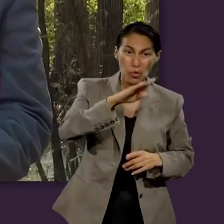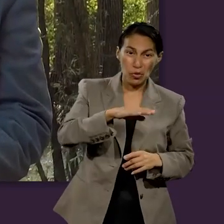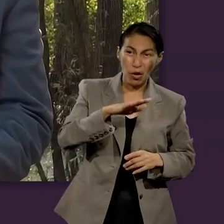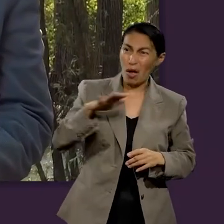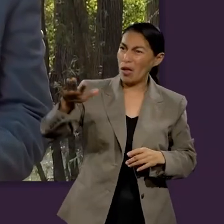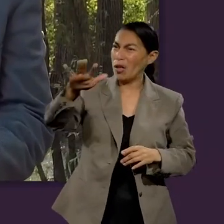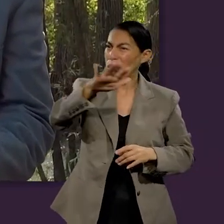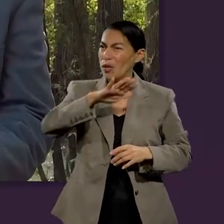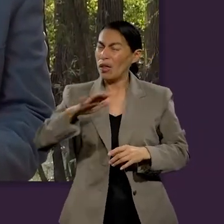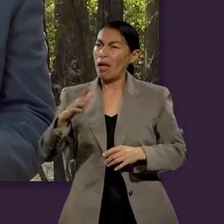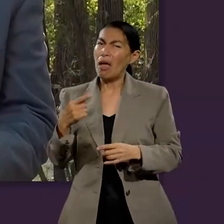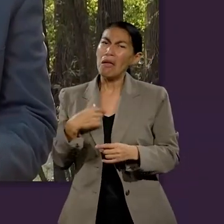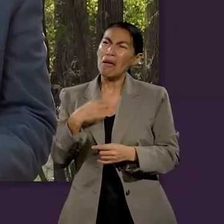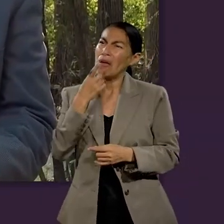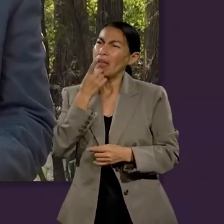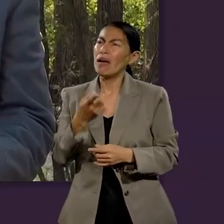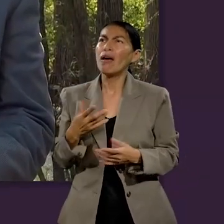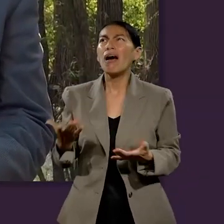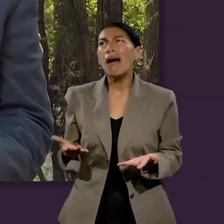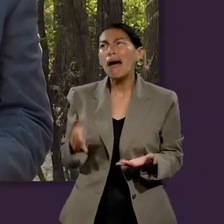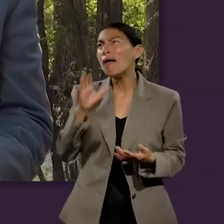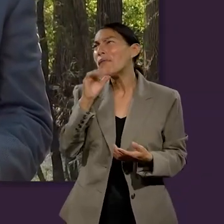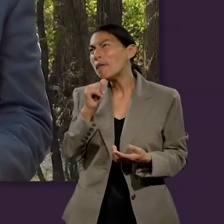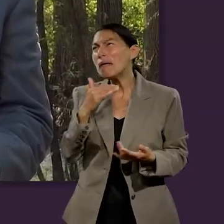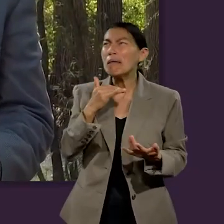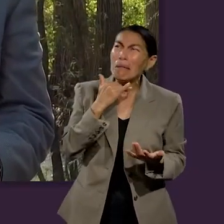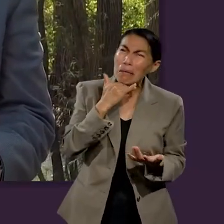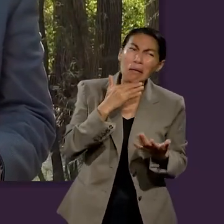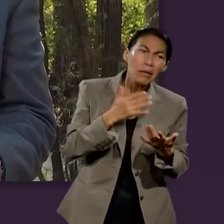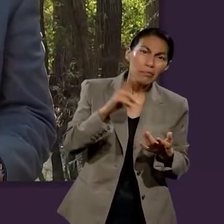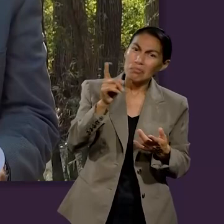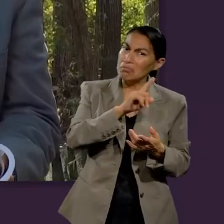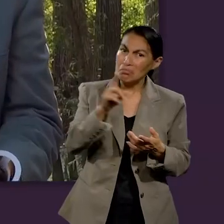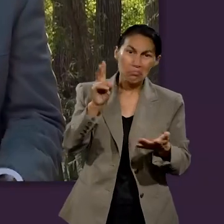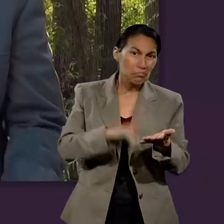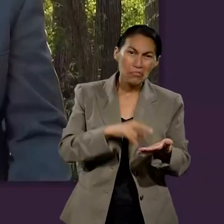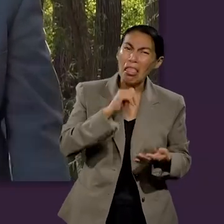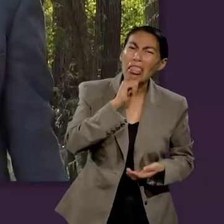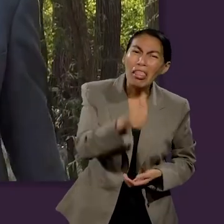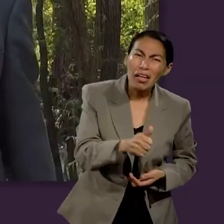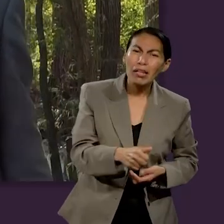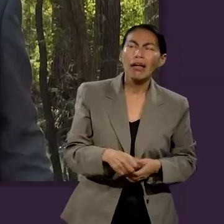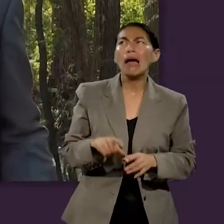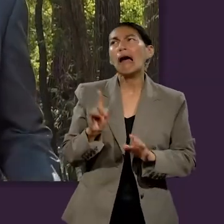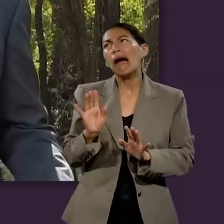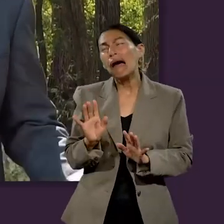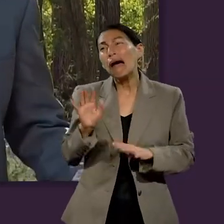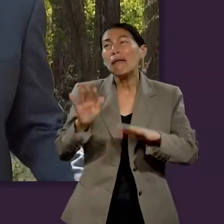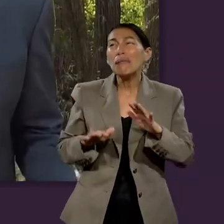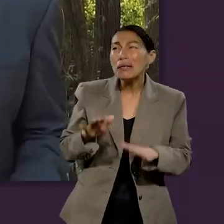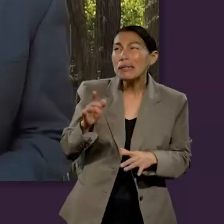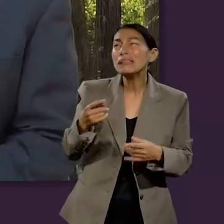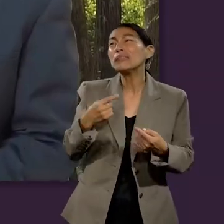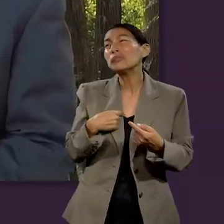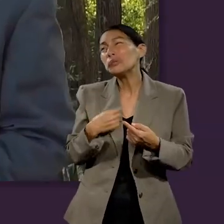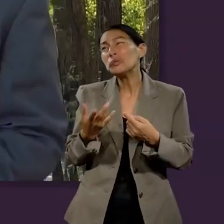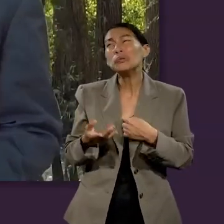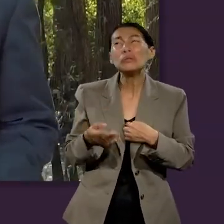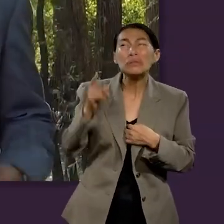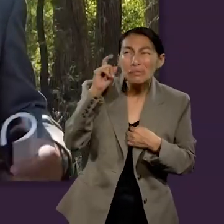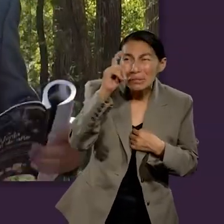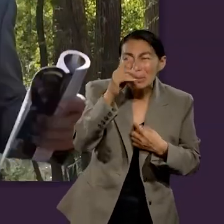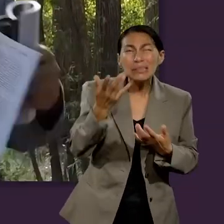divina. Toda excusa mentirosa quedará anulada. No, es que tú no sabes, mira,